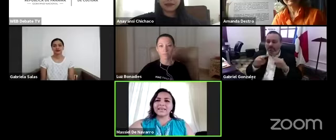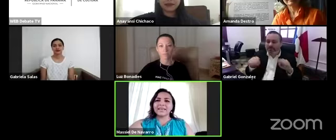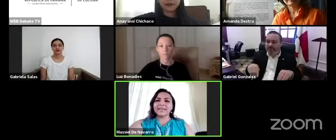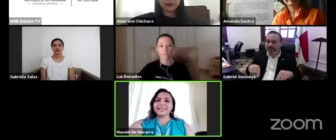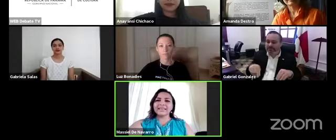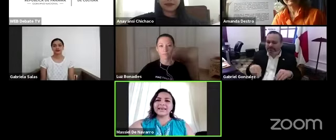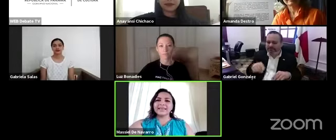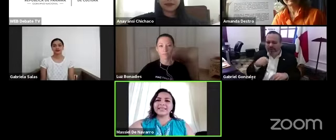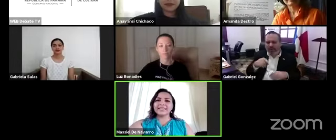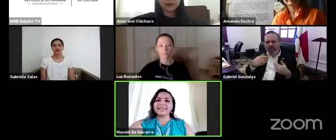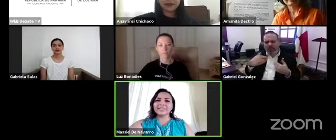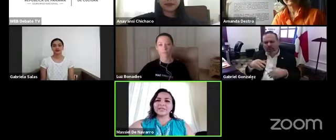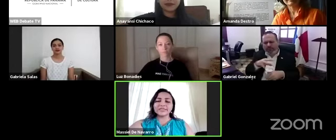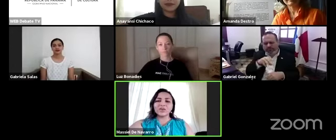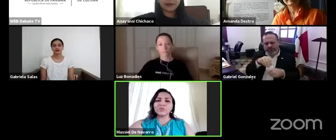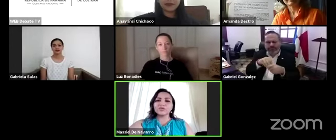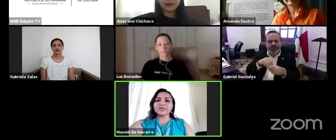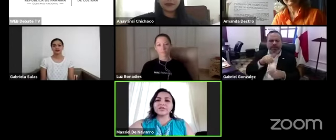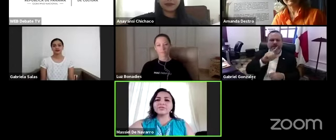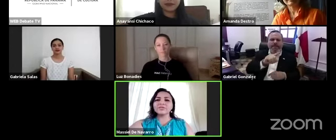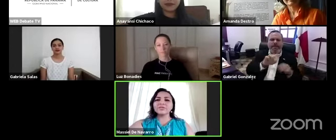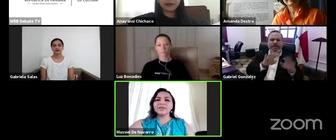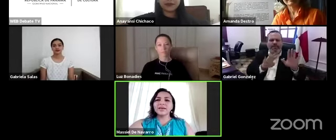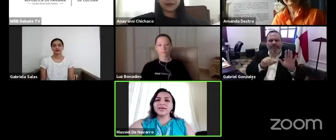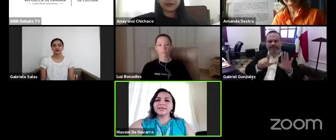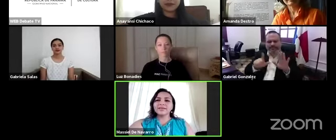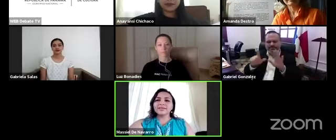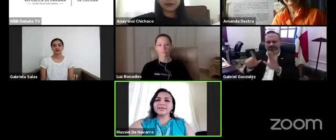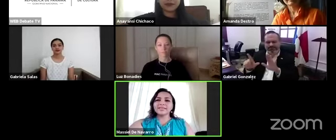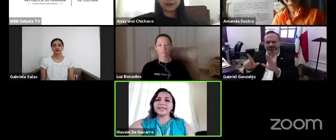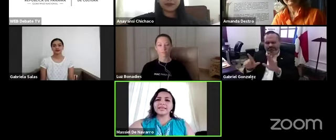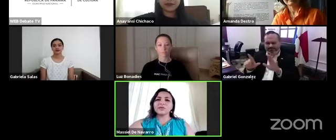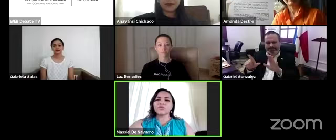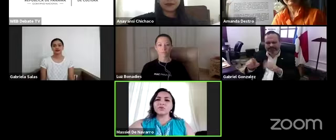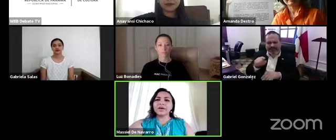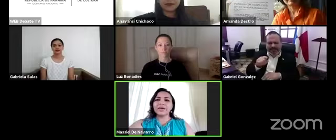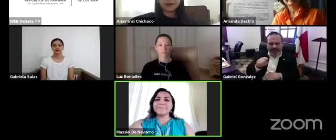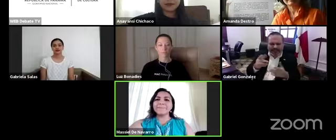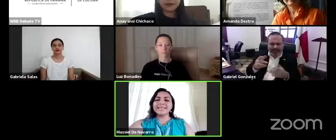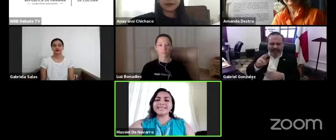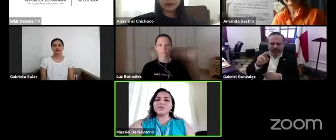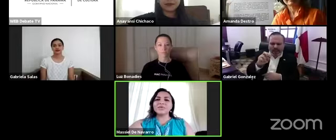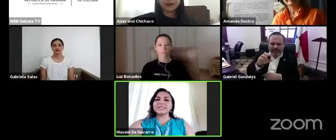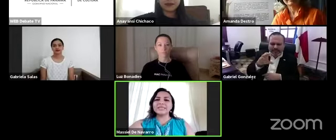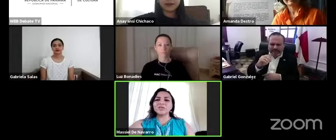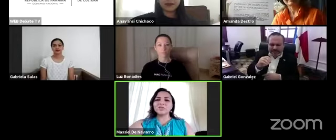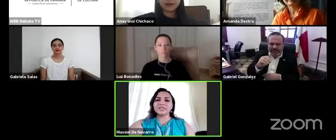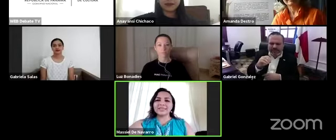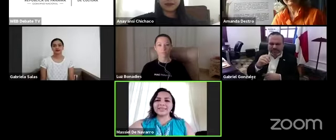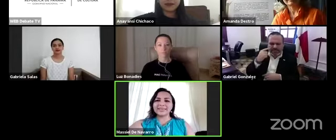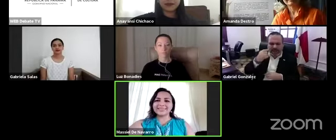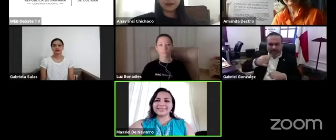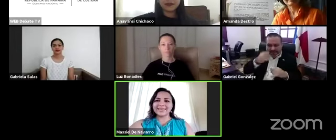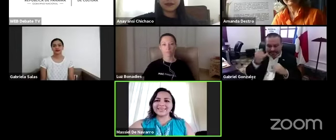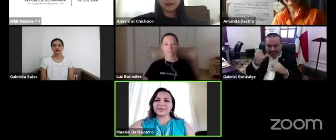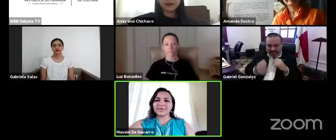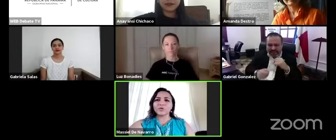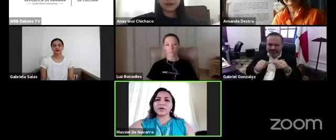El Día Internacional de los Museos se inauguró en 1977